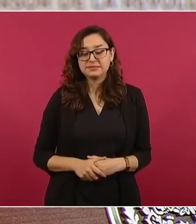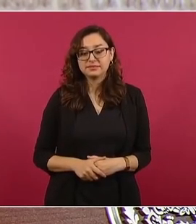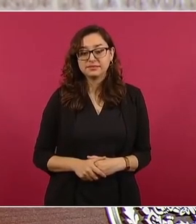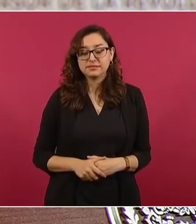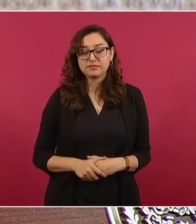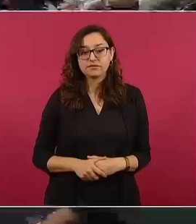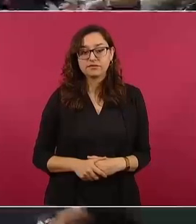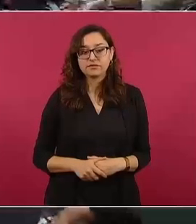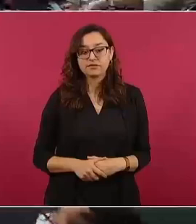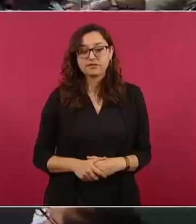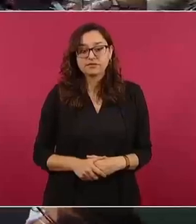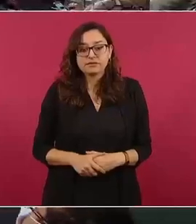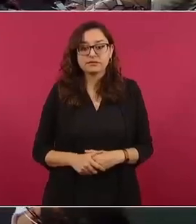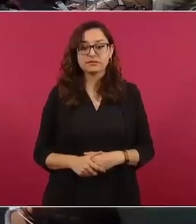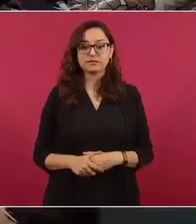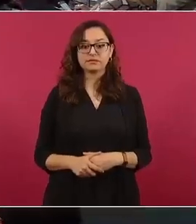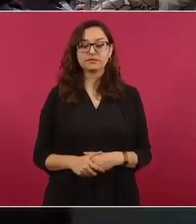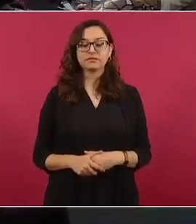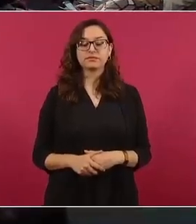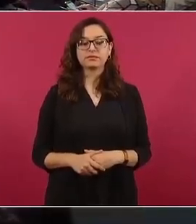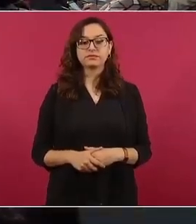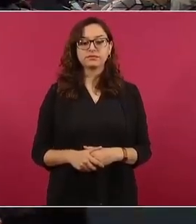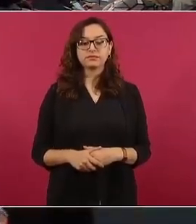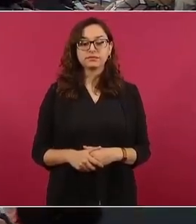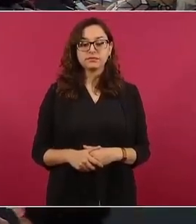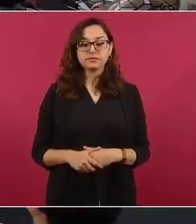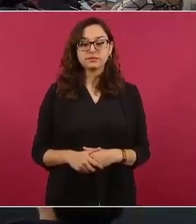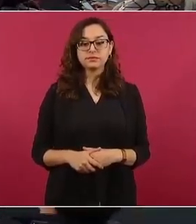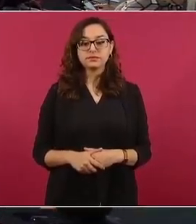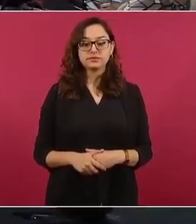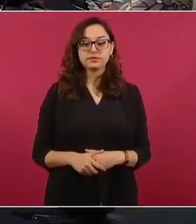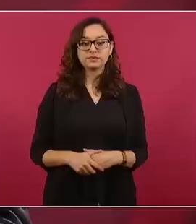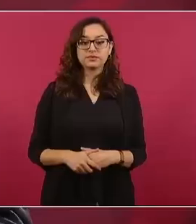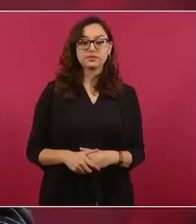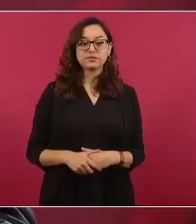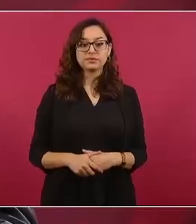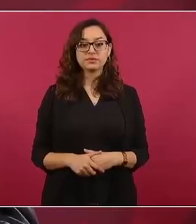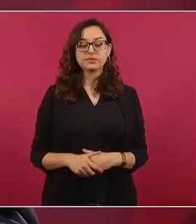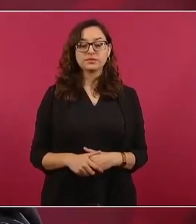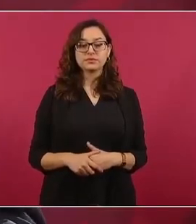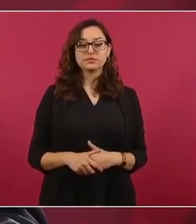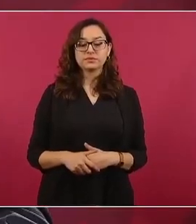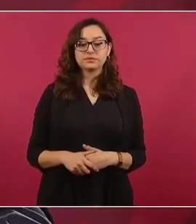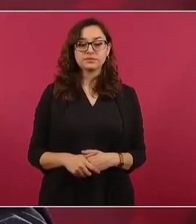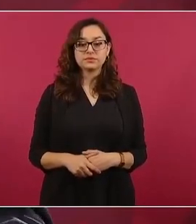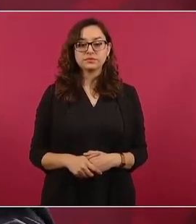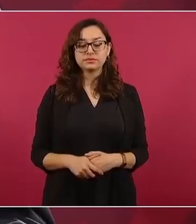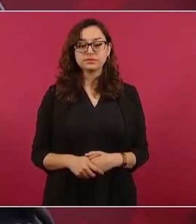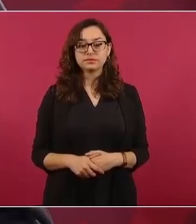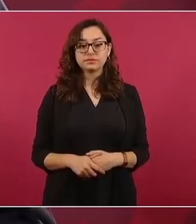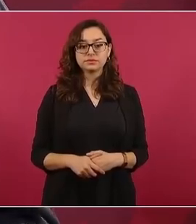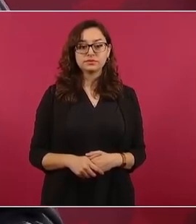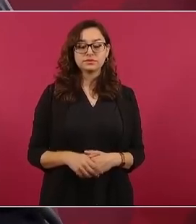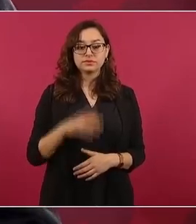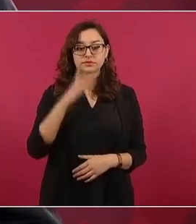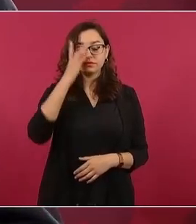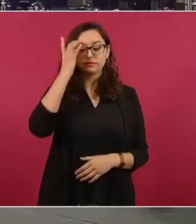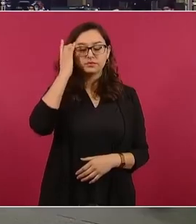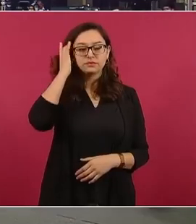Acuérdense de ese hecho, esa imagen de usted Jesús.